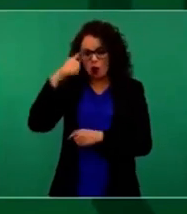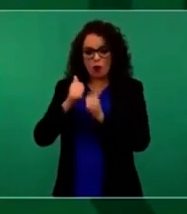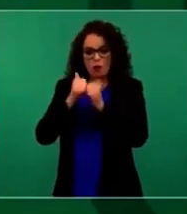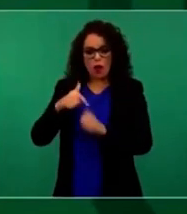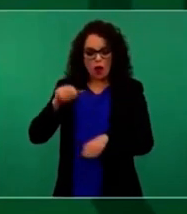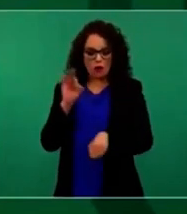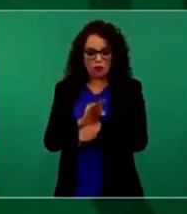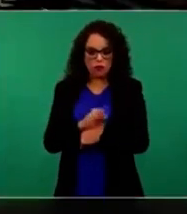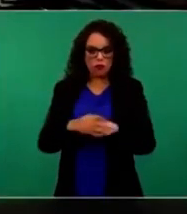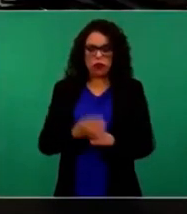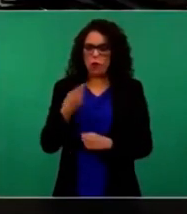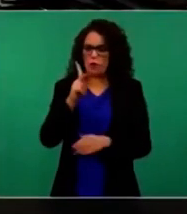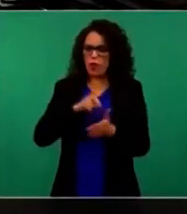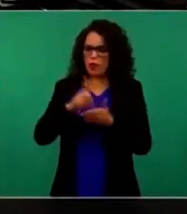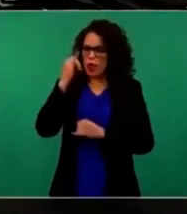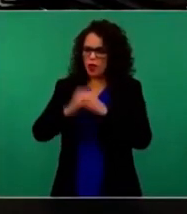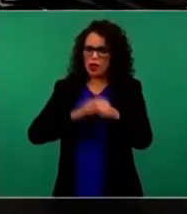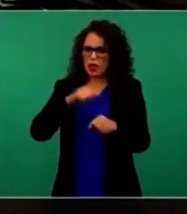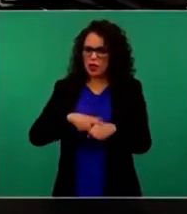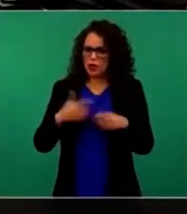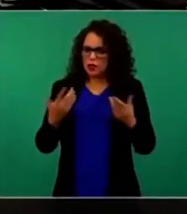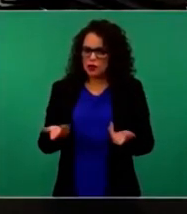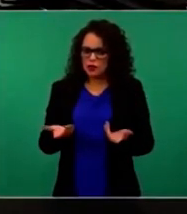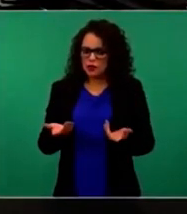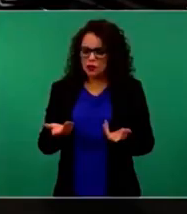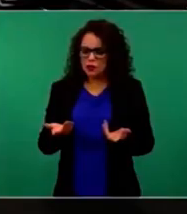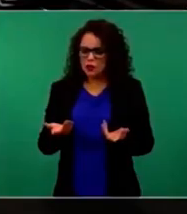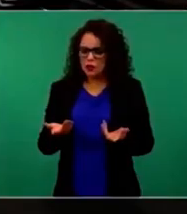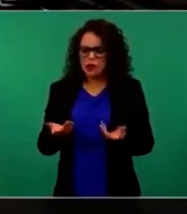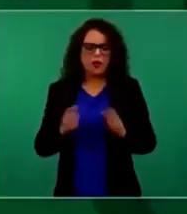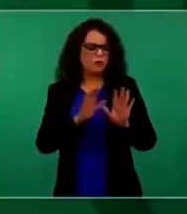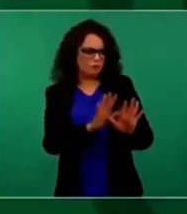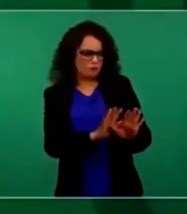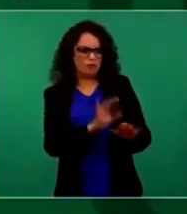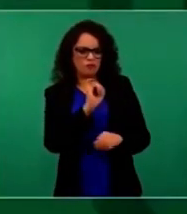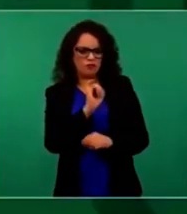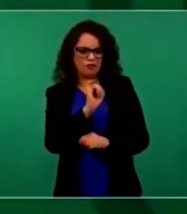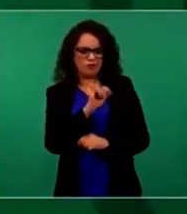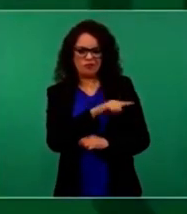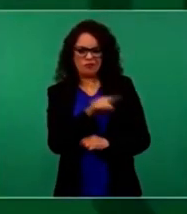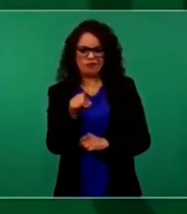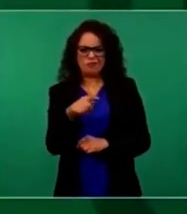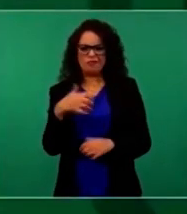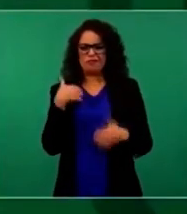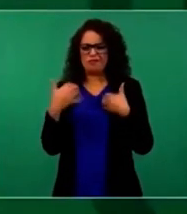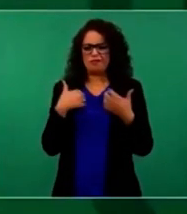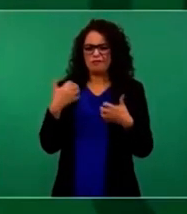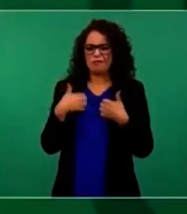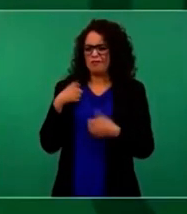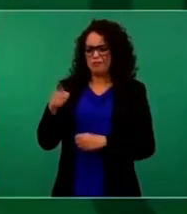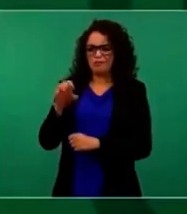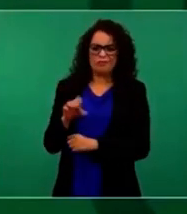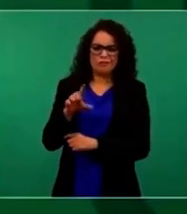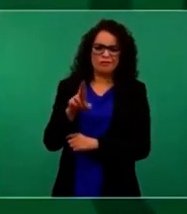Pero con base en el derecho internacional no tendría que haber sido detenido. imprimirlo, sí. Esto le molesta mucho a la derecha y a la reforma.